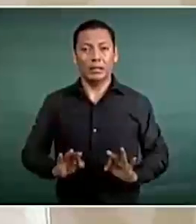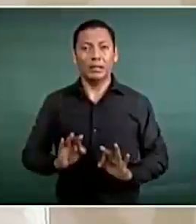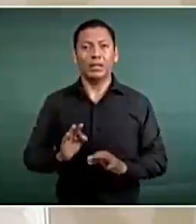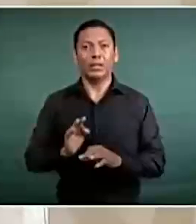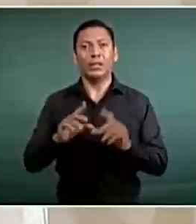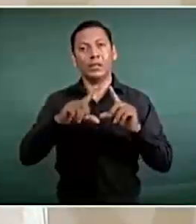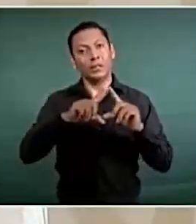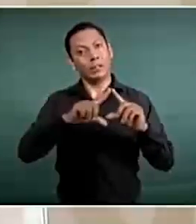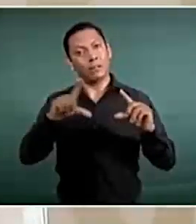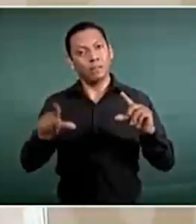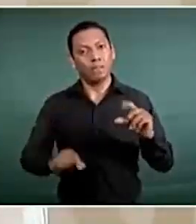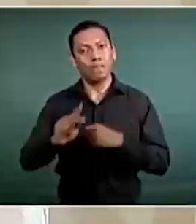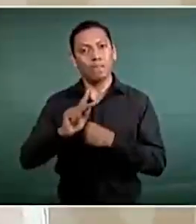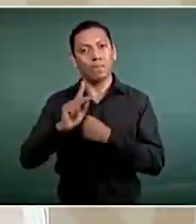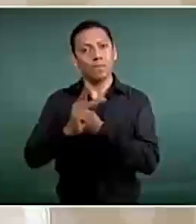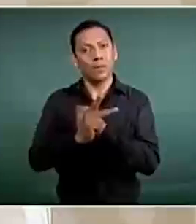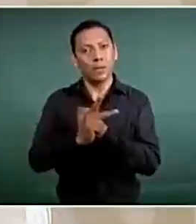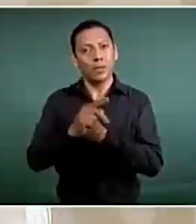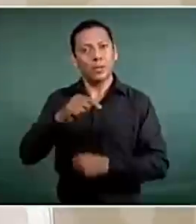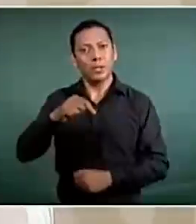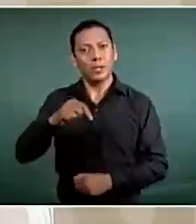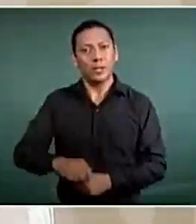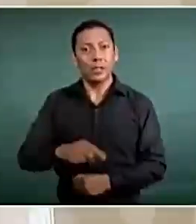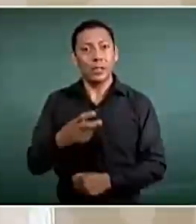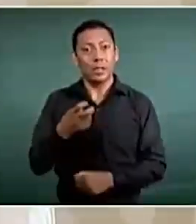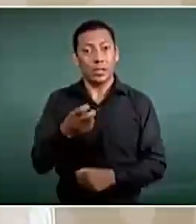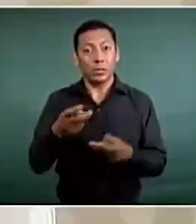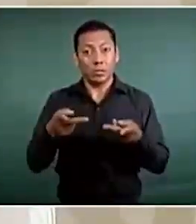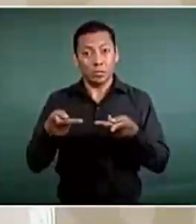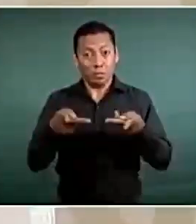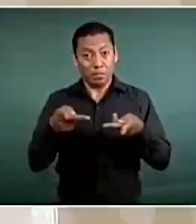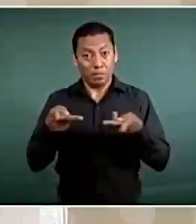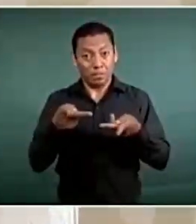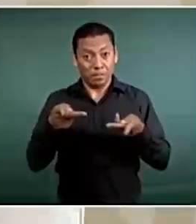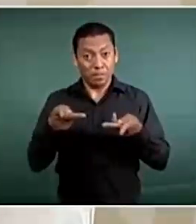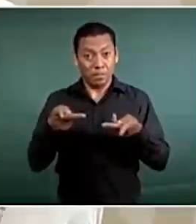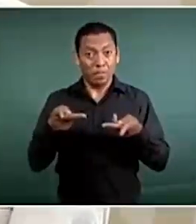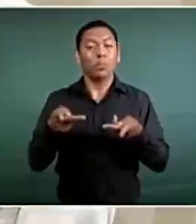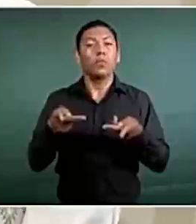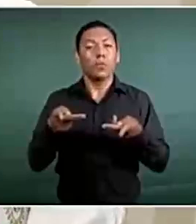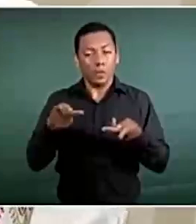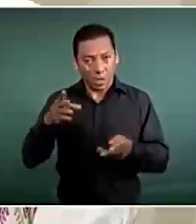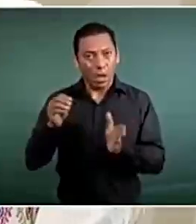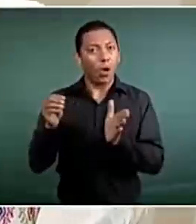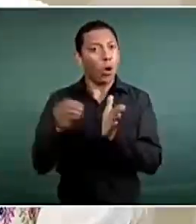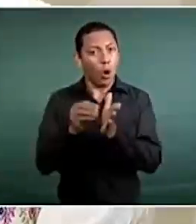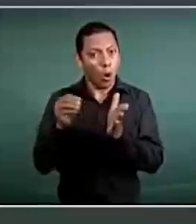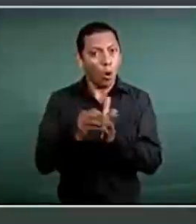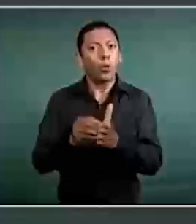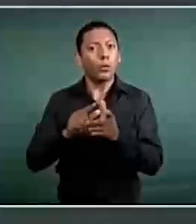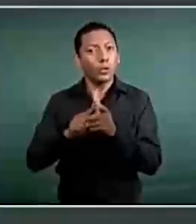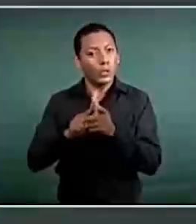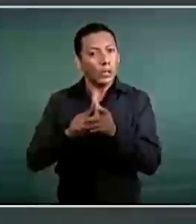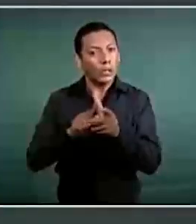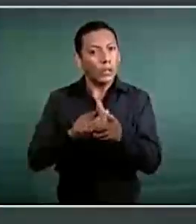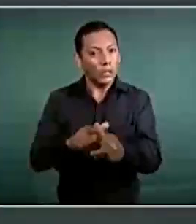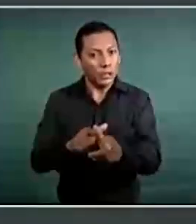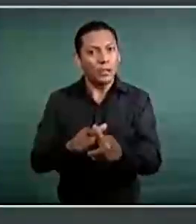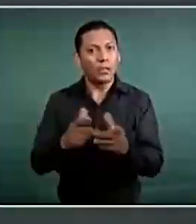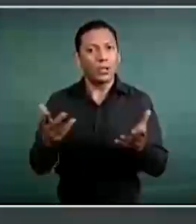país. Ese plan continúa llevándose a cabo y